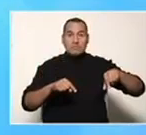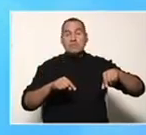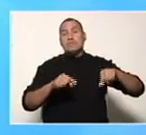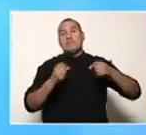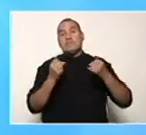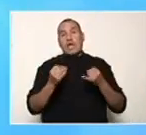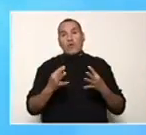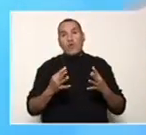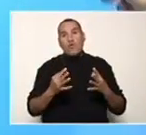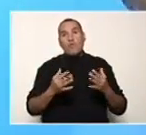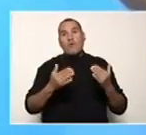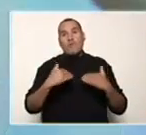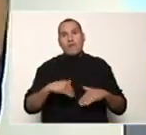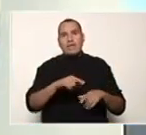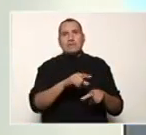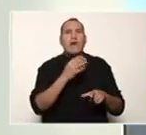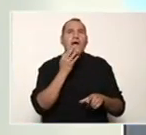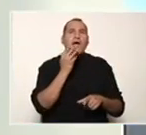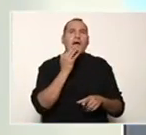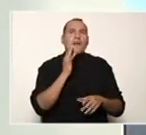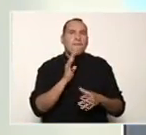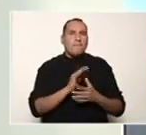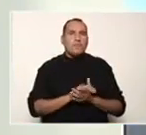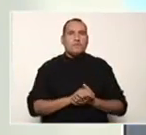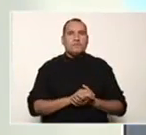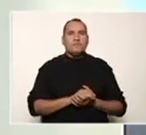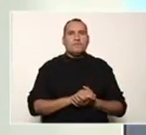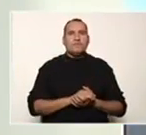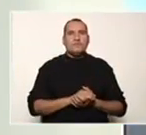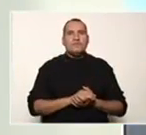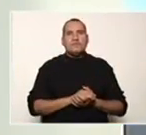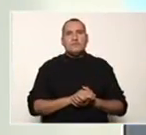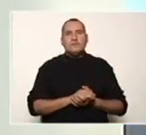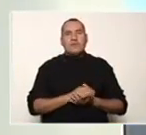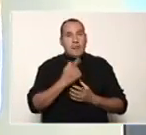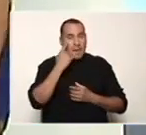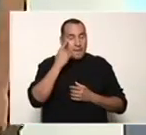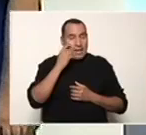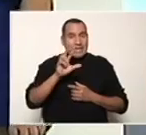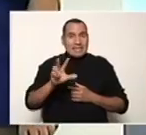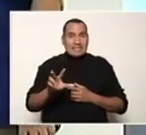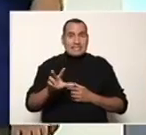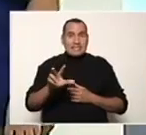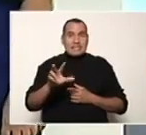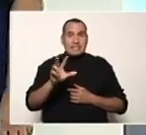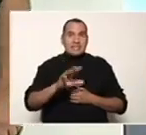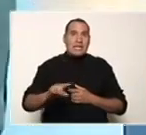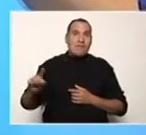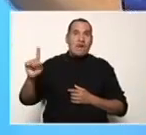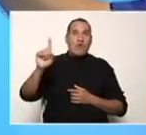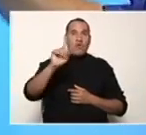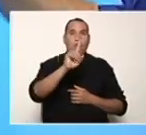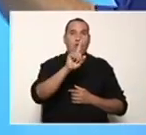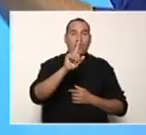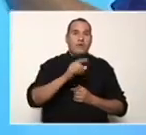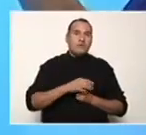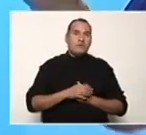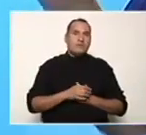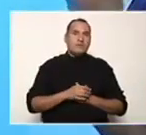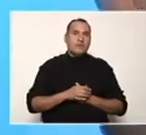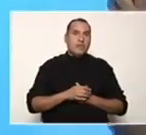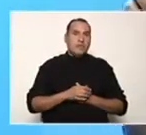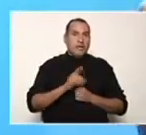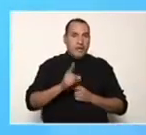por fuera de la raíz. Vean que aquí el 3 está elevado a la 1 y yo necesito que esté